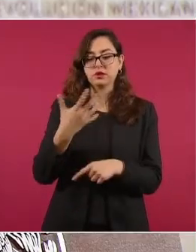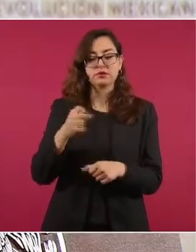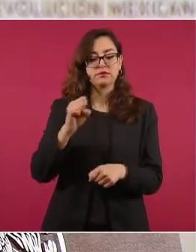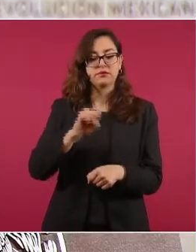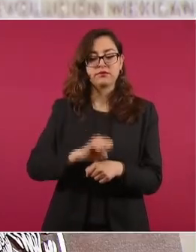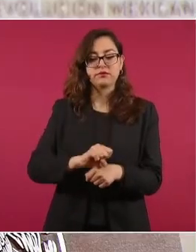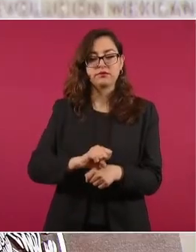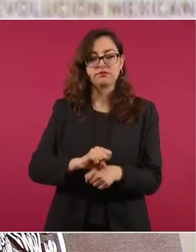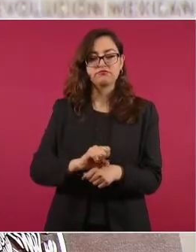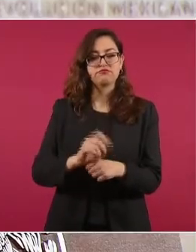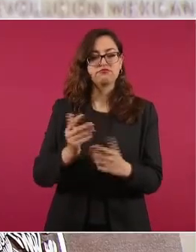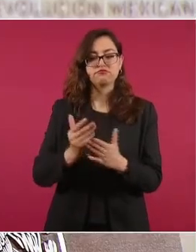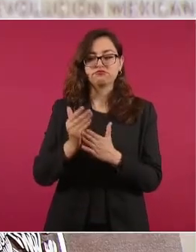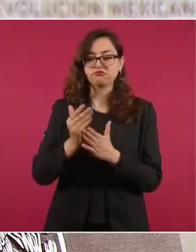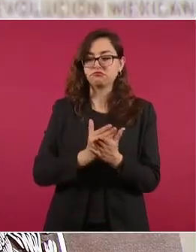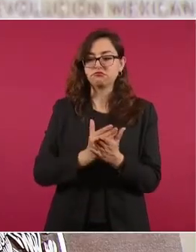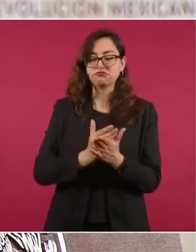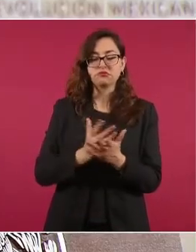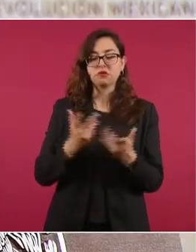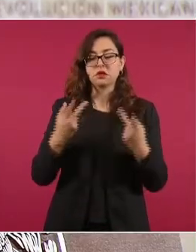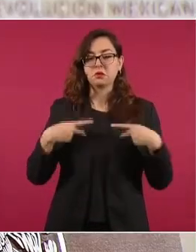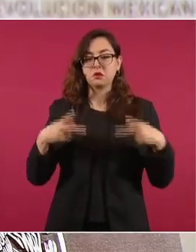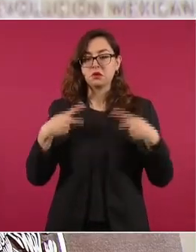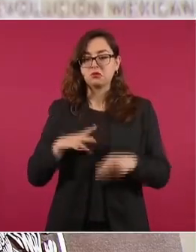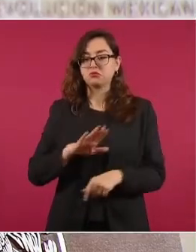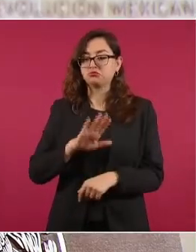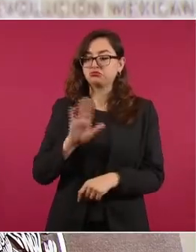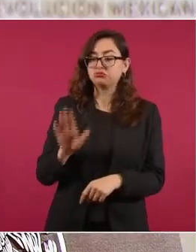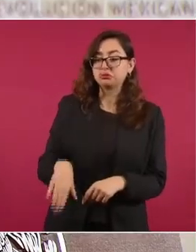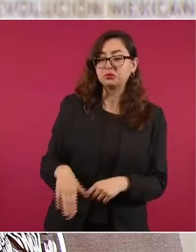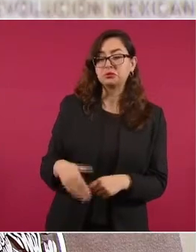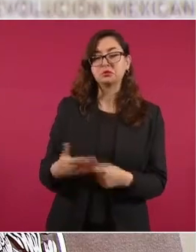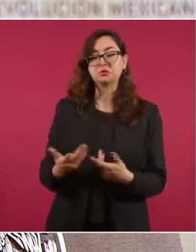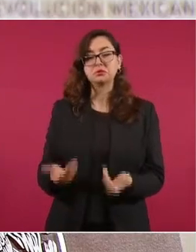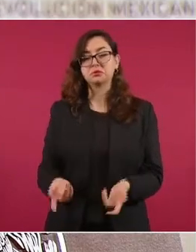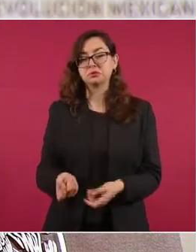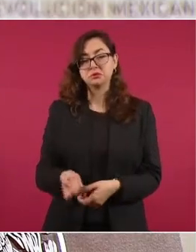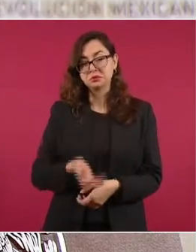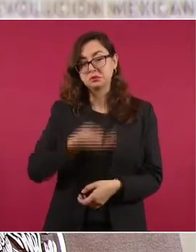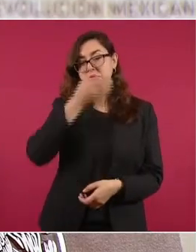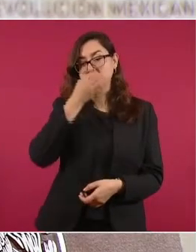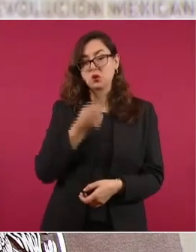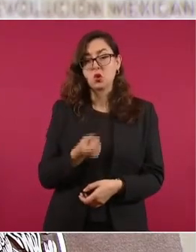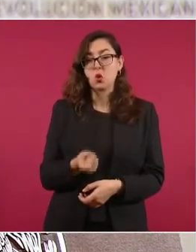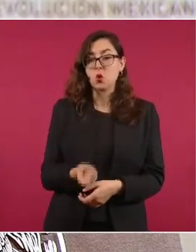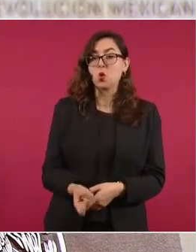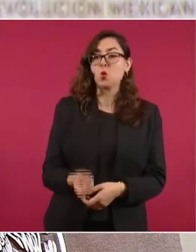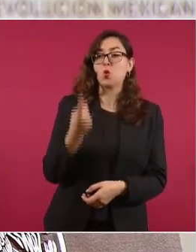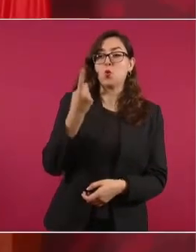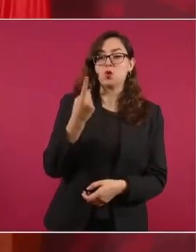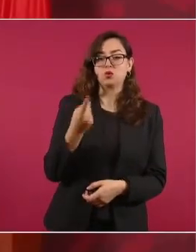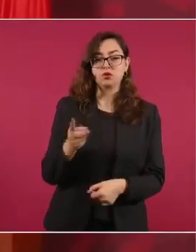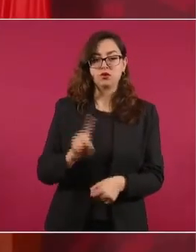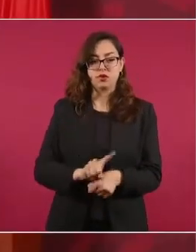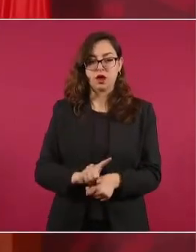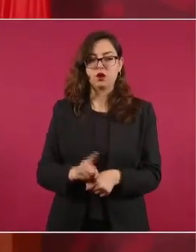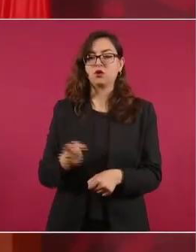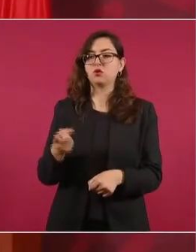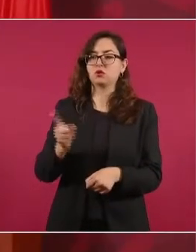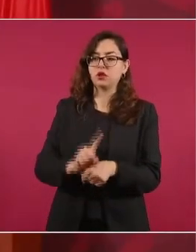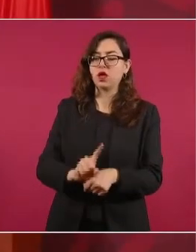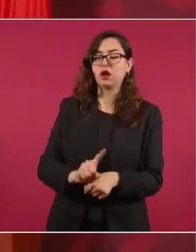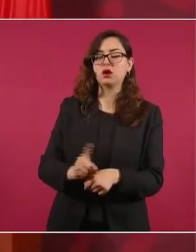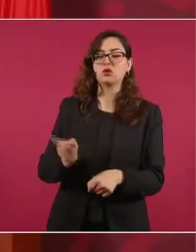recientes tenemos por debajo de un dígito en las defunciones, en la semana que recién cerró una defunción diaria en el promedio